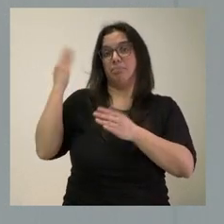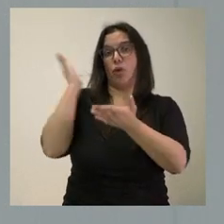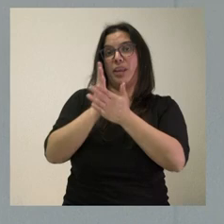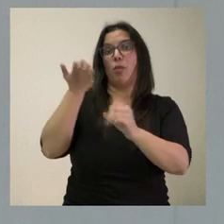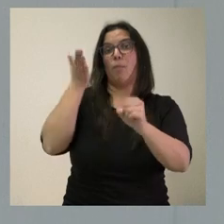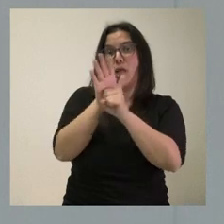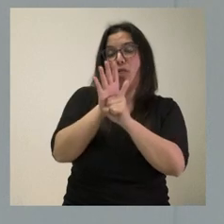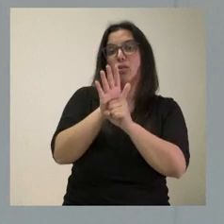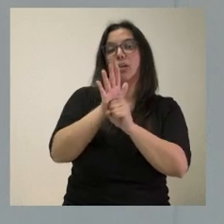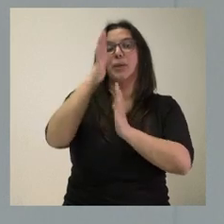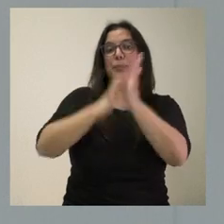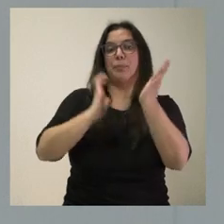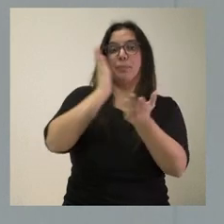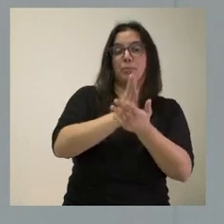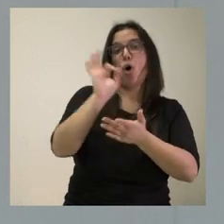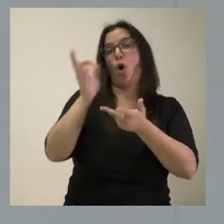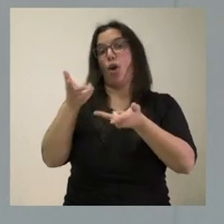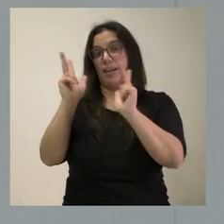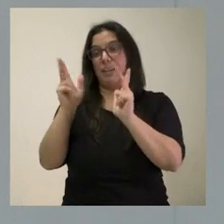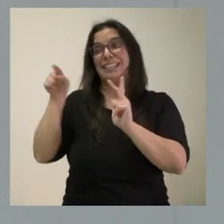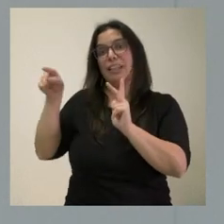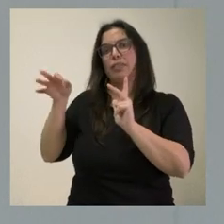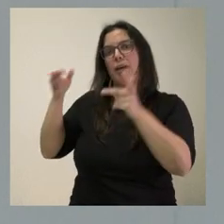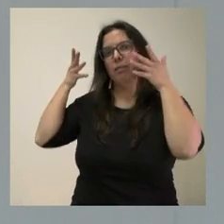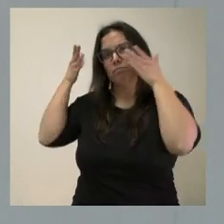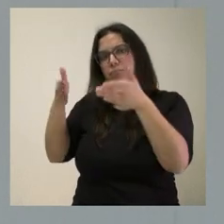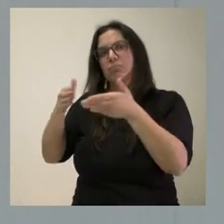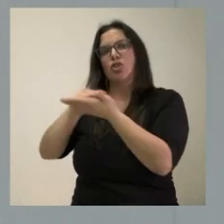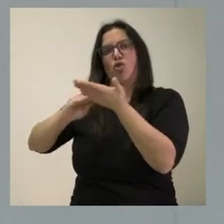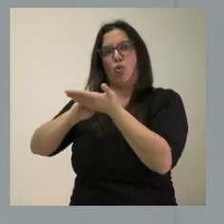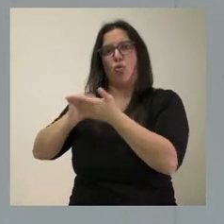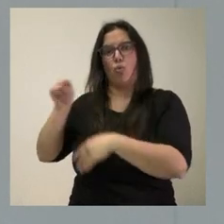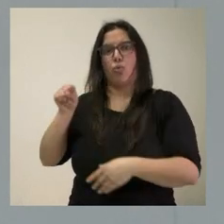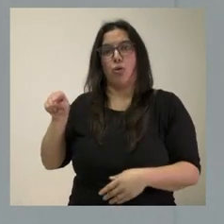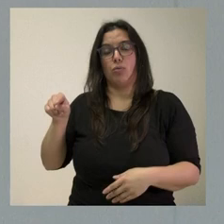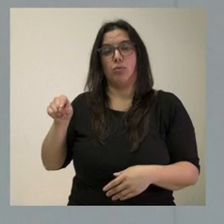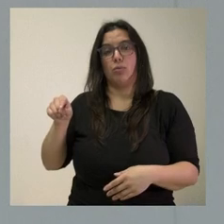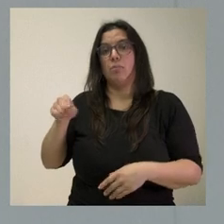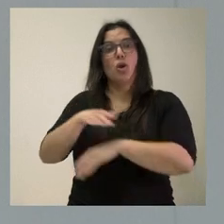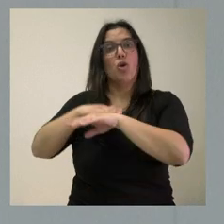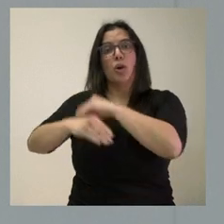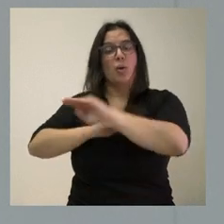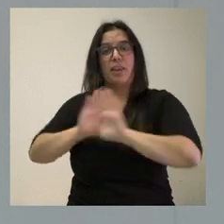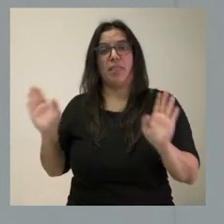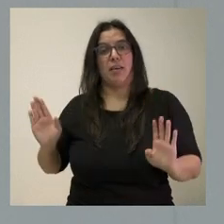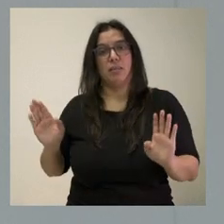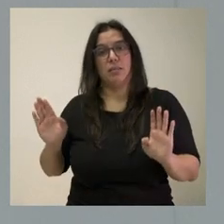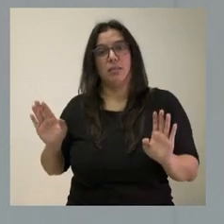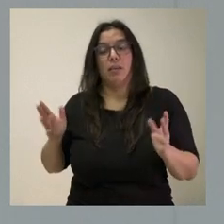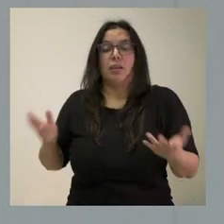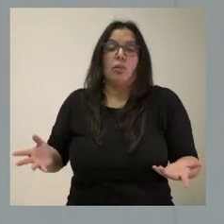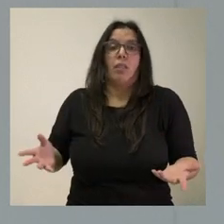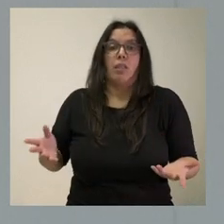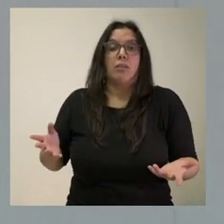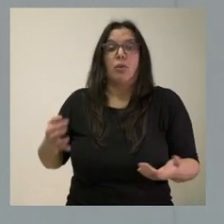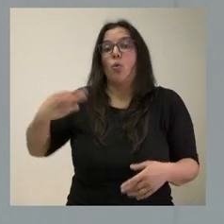rebajadas la condena o que han visto que están en libertad como consecuencia de esa ley sin que el Gobierno haga nada. Y, entre tanto, lo único que hace